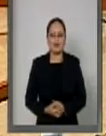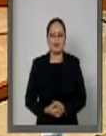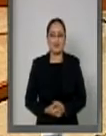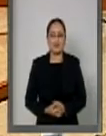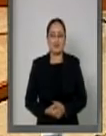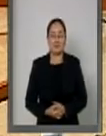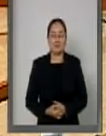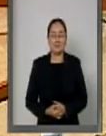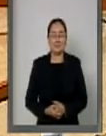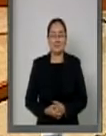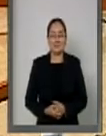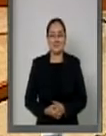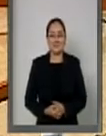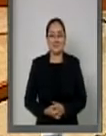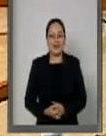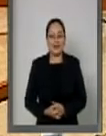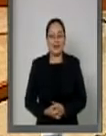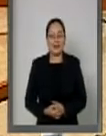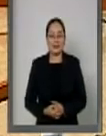Muchas gracias.